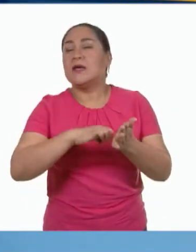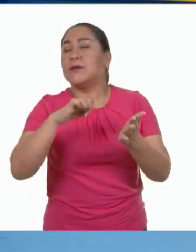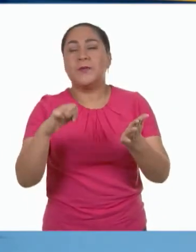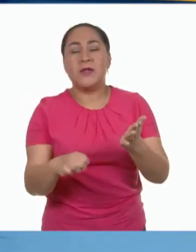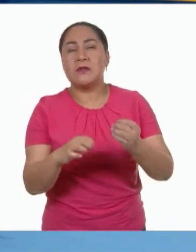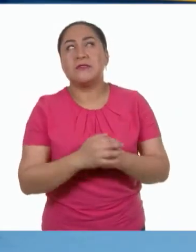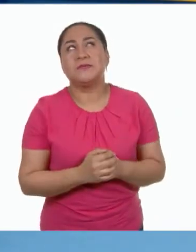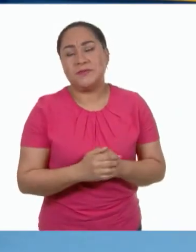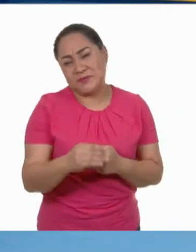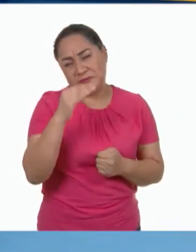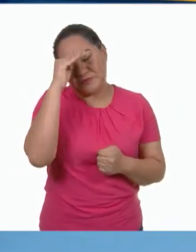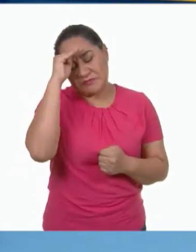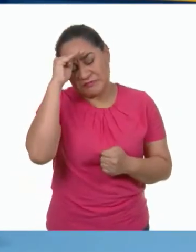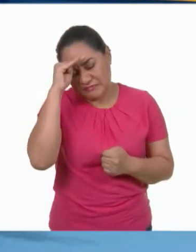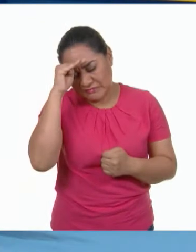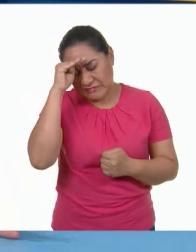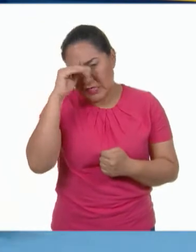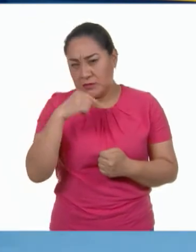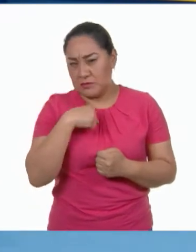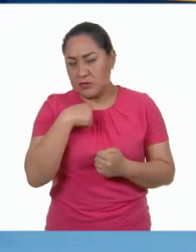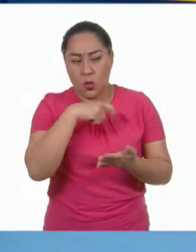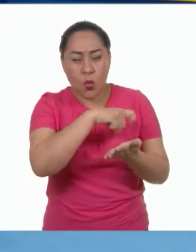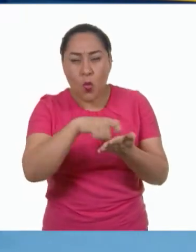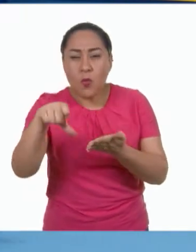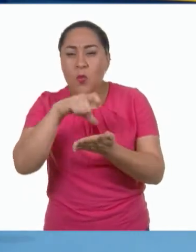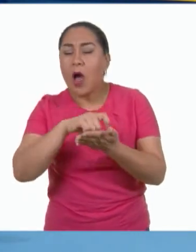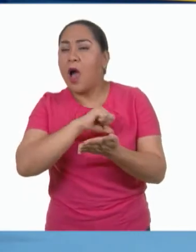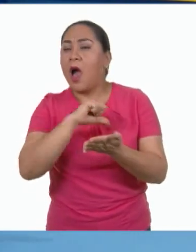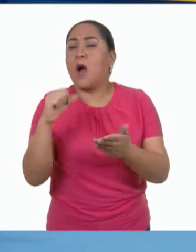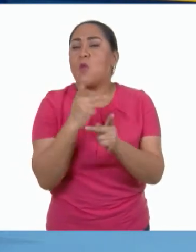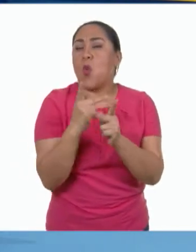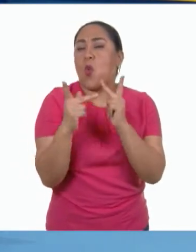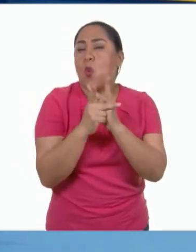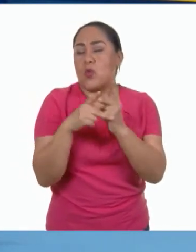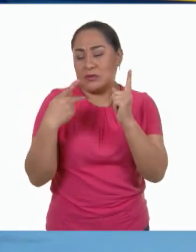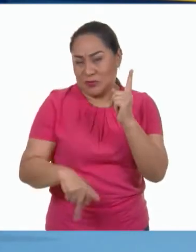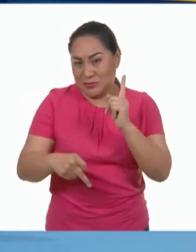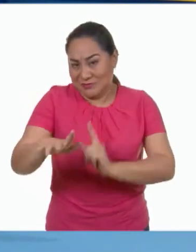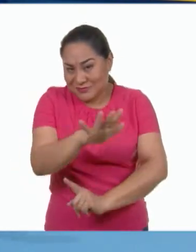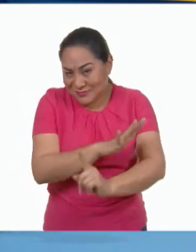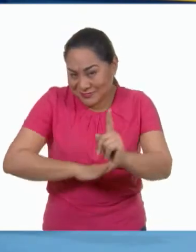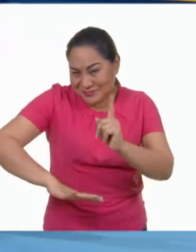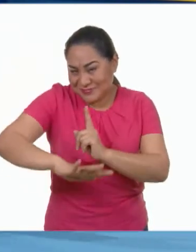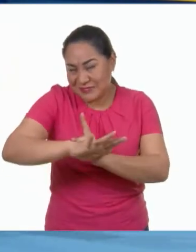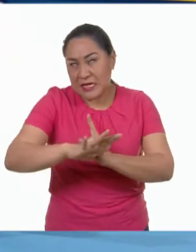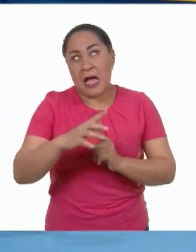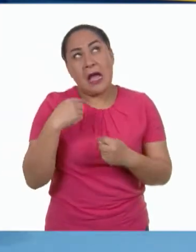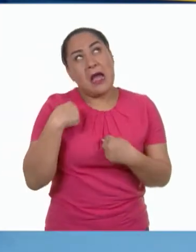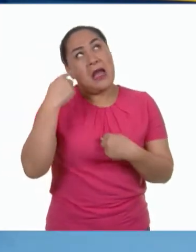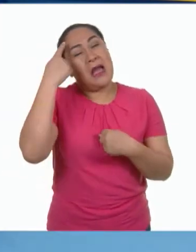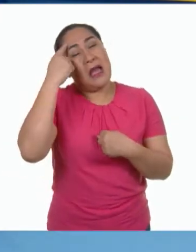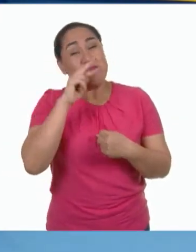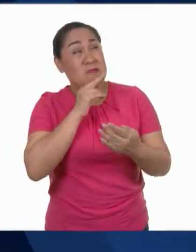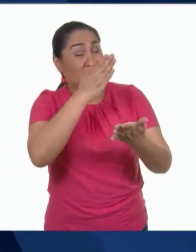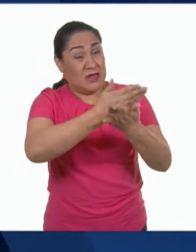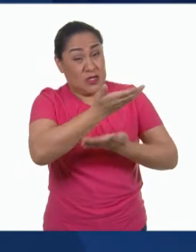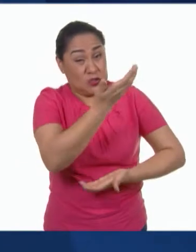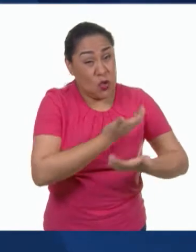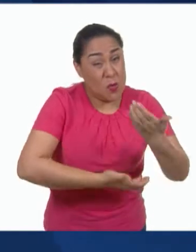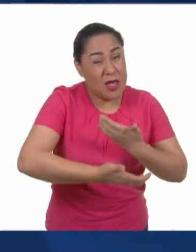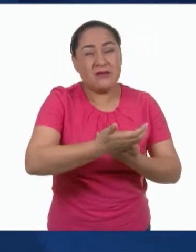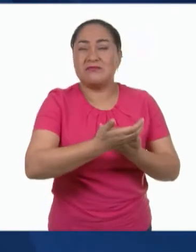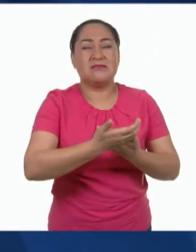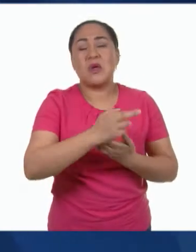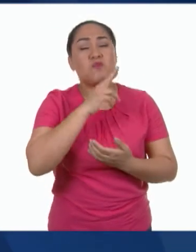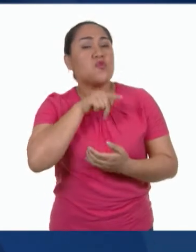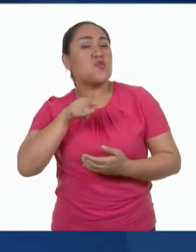pensando en comenzar a consumir productos locales, le sugerí a mi familia que en lugar de ir a un supermercado, fuéramos